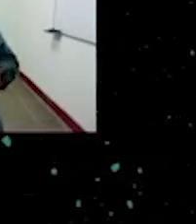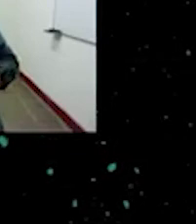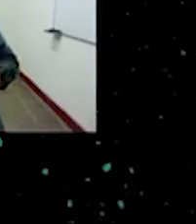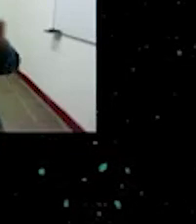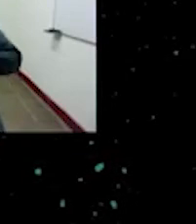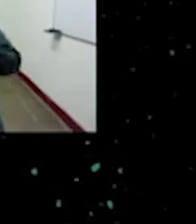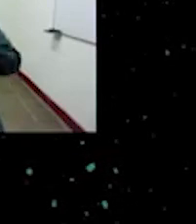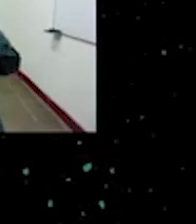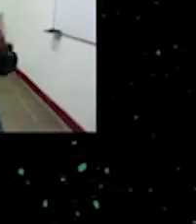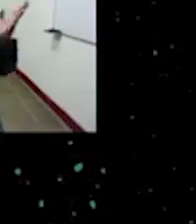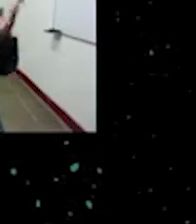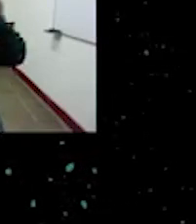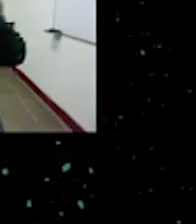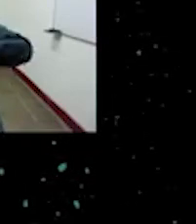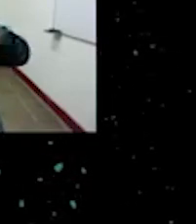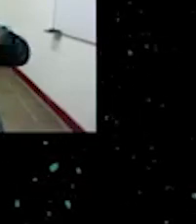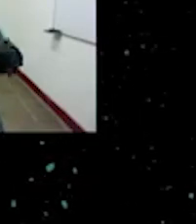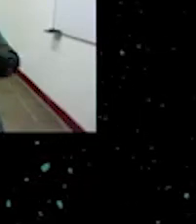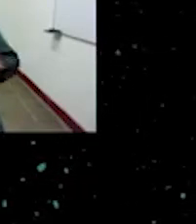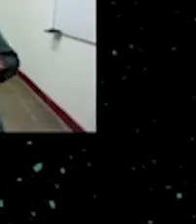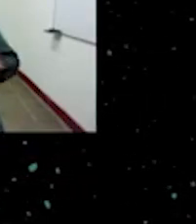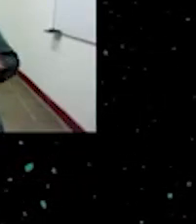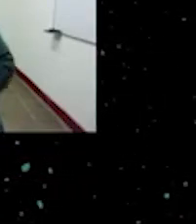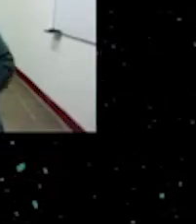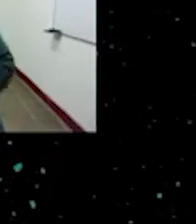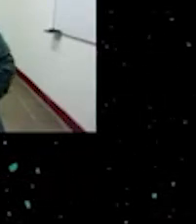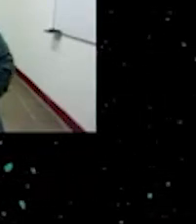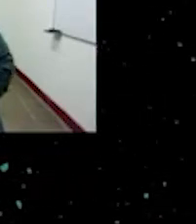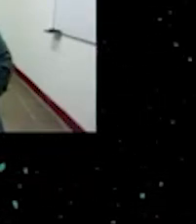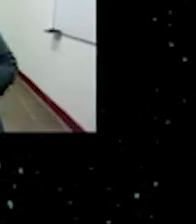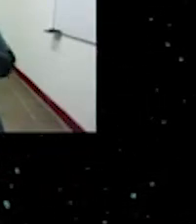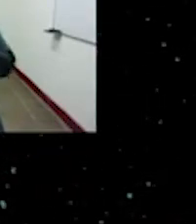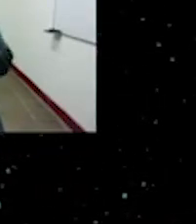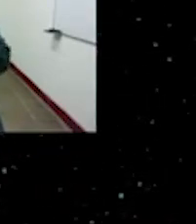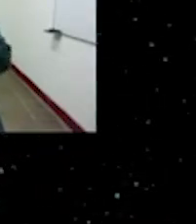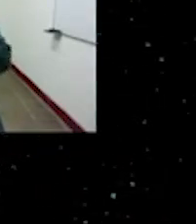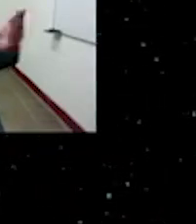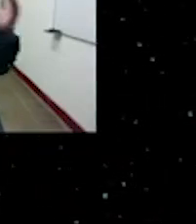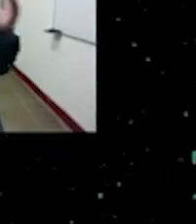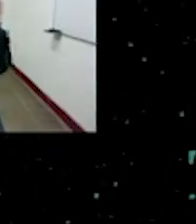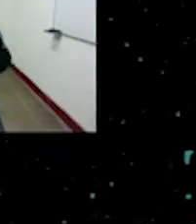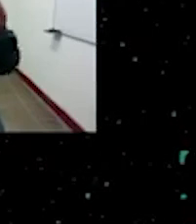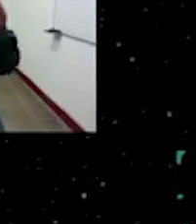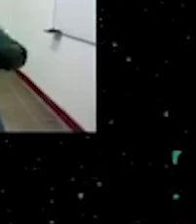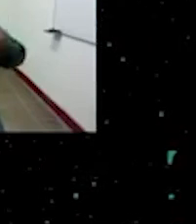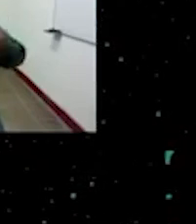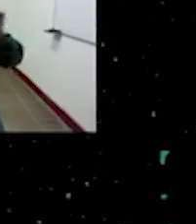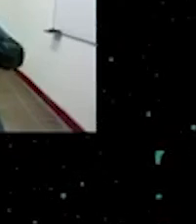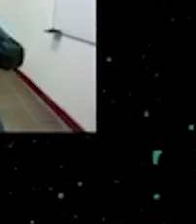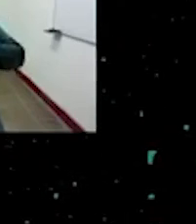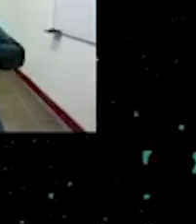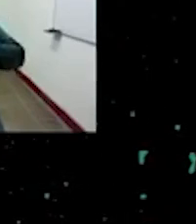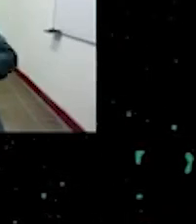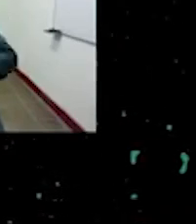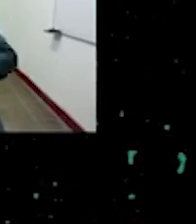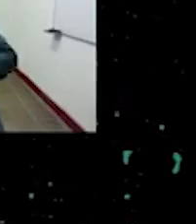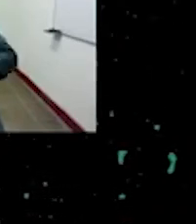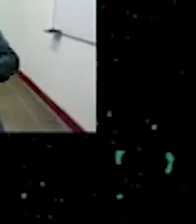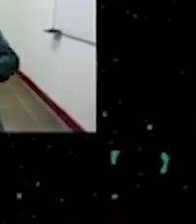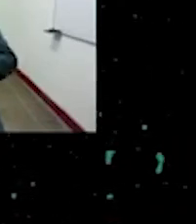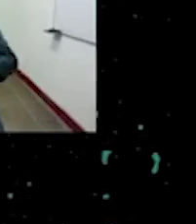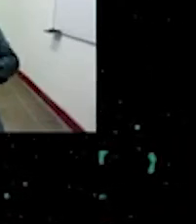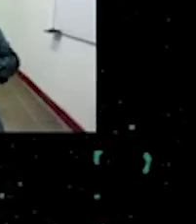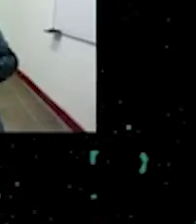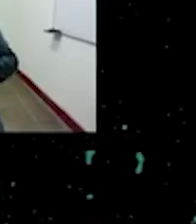este de este piano de la selva que es construido en base de una planta una